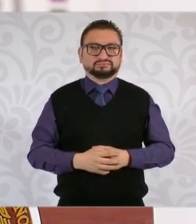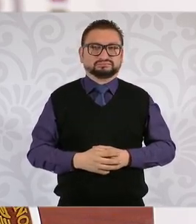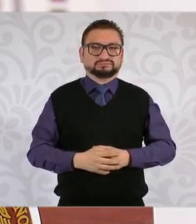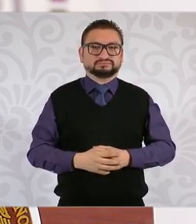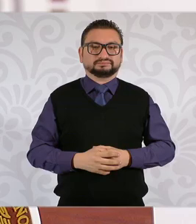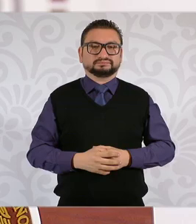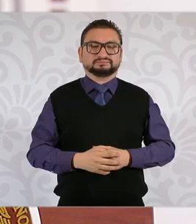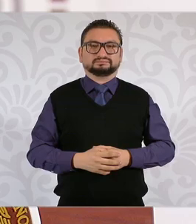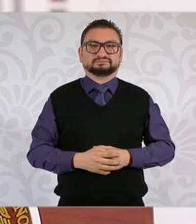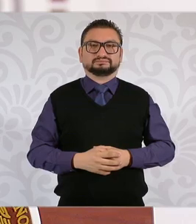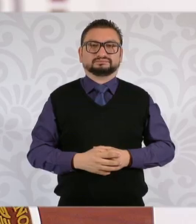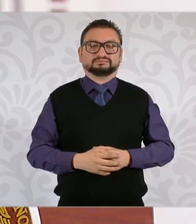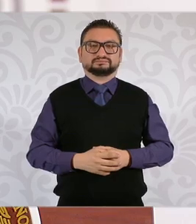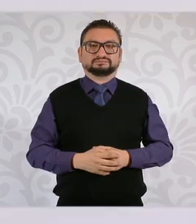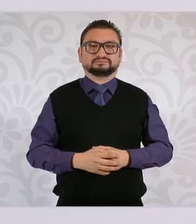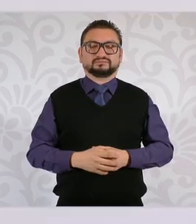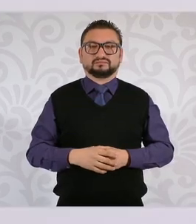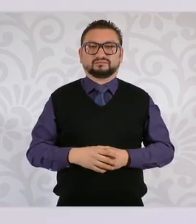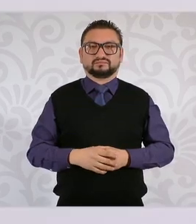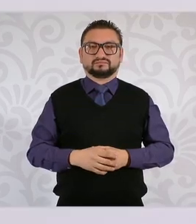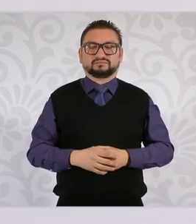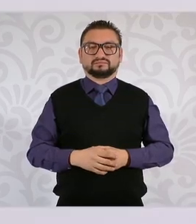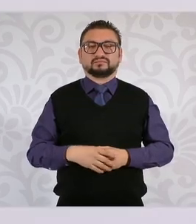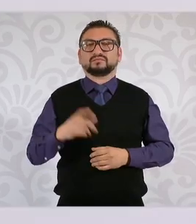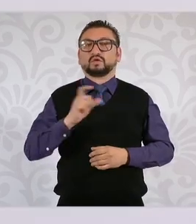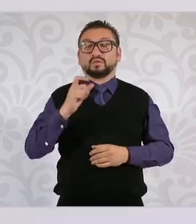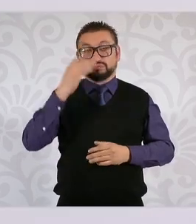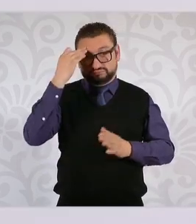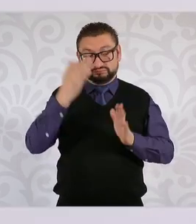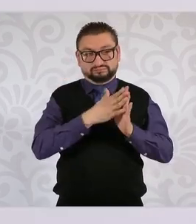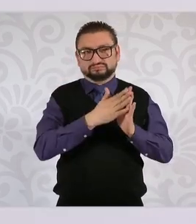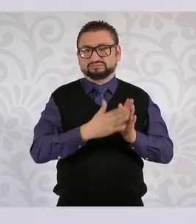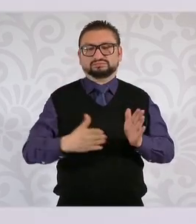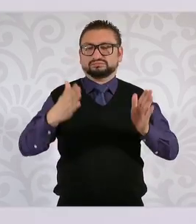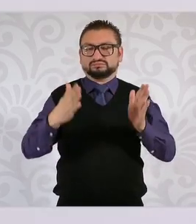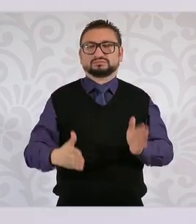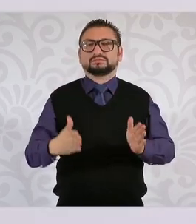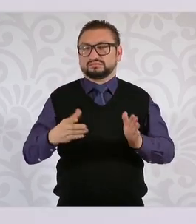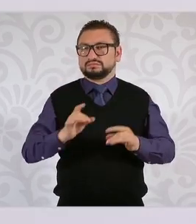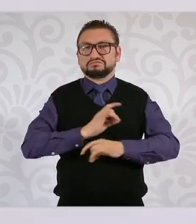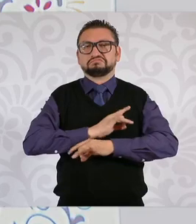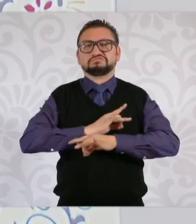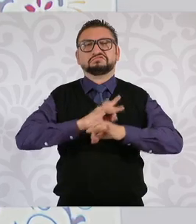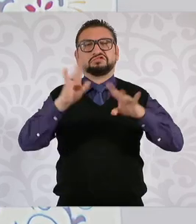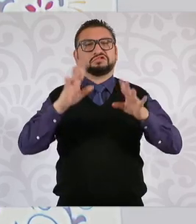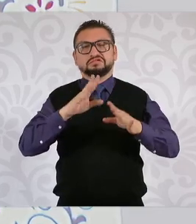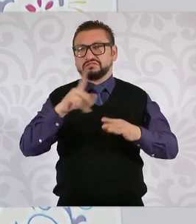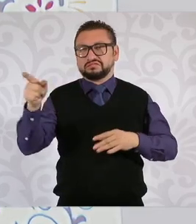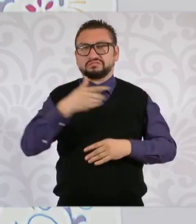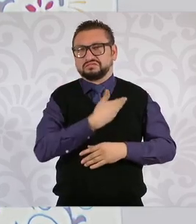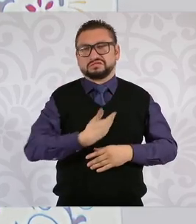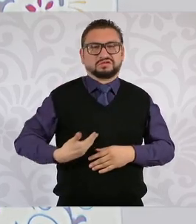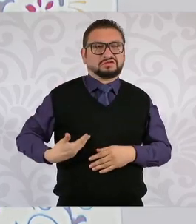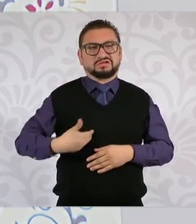En un momento en donde se había decretado una guerra contra el narco.